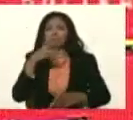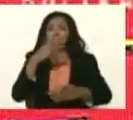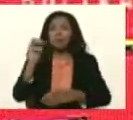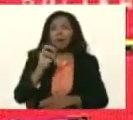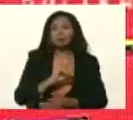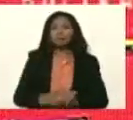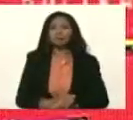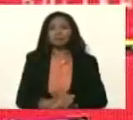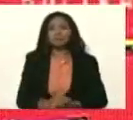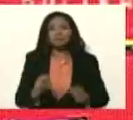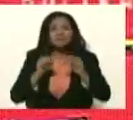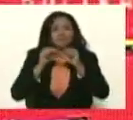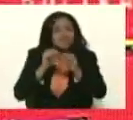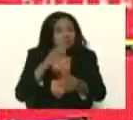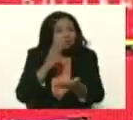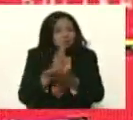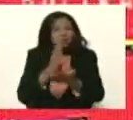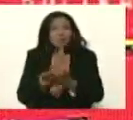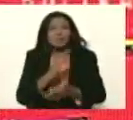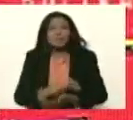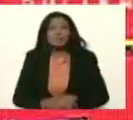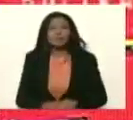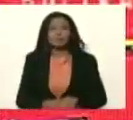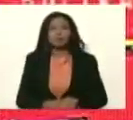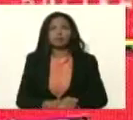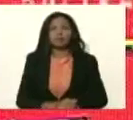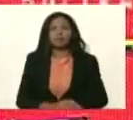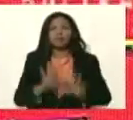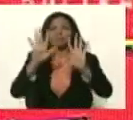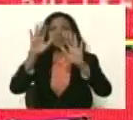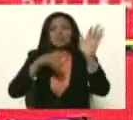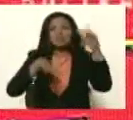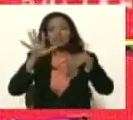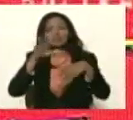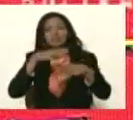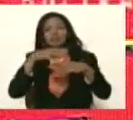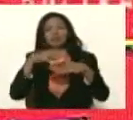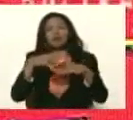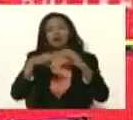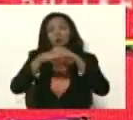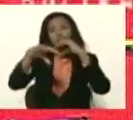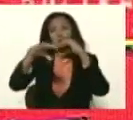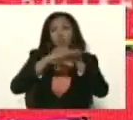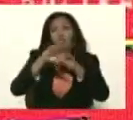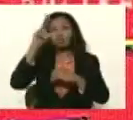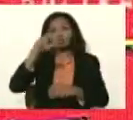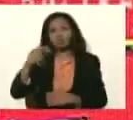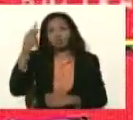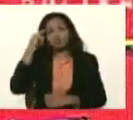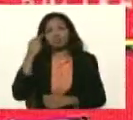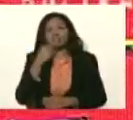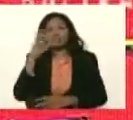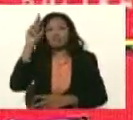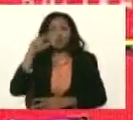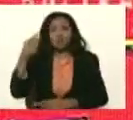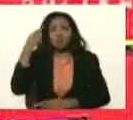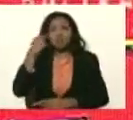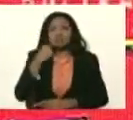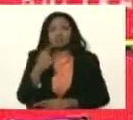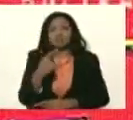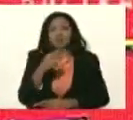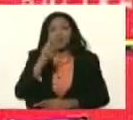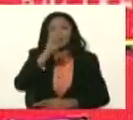fijo unos 10 15 autobuses diarios que no salen diarios harían falta